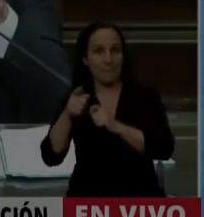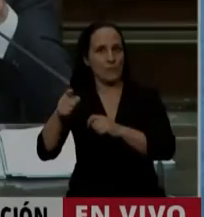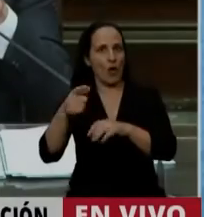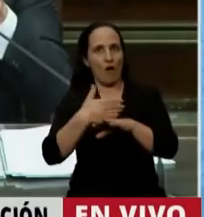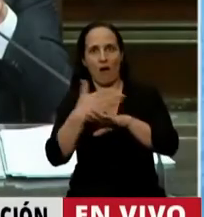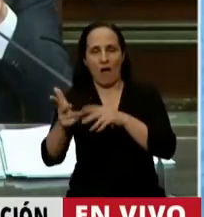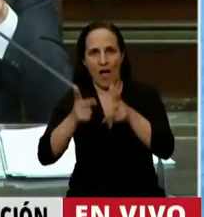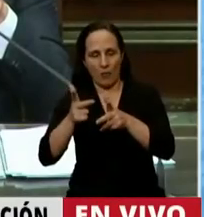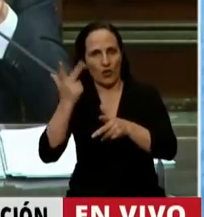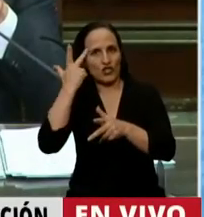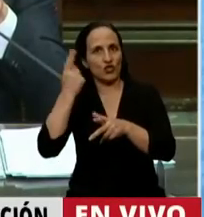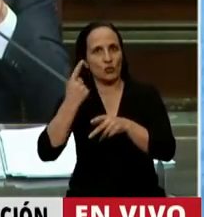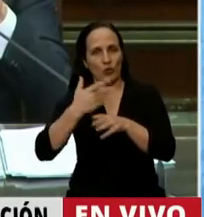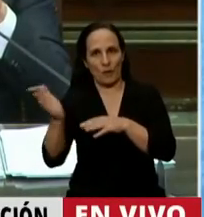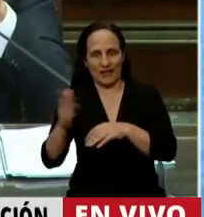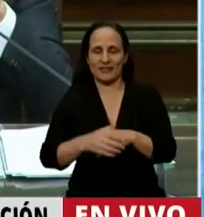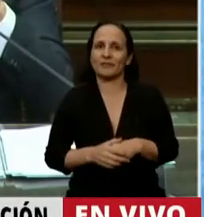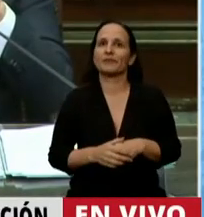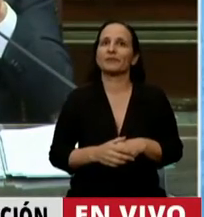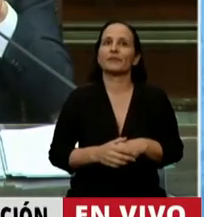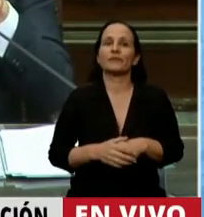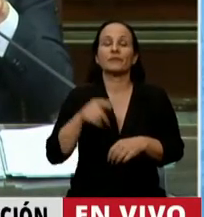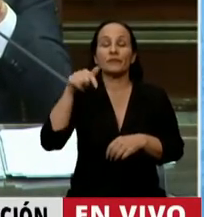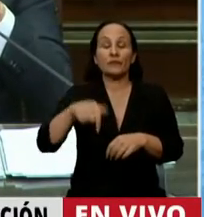Tiene la palabra la diputada Claudia Barnaza.